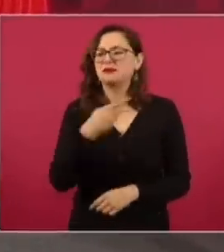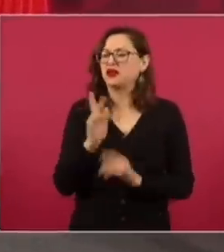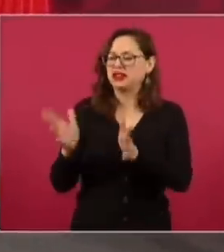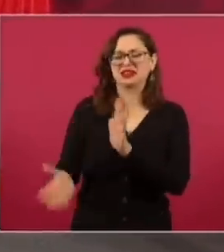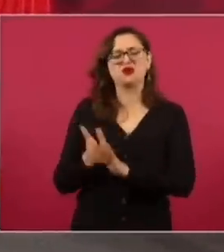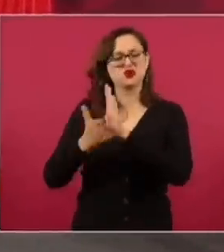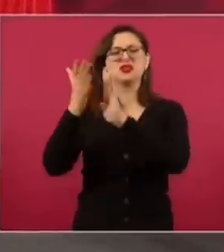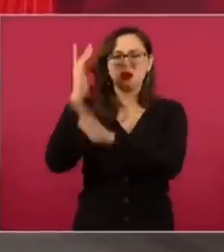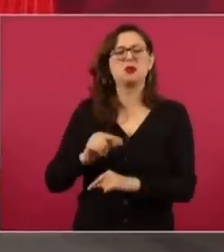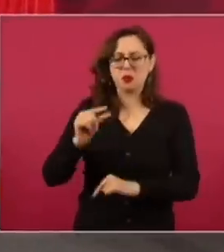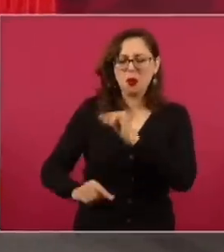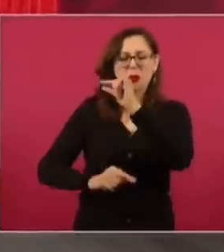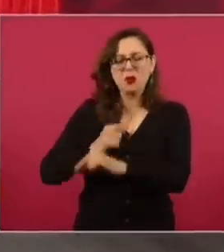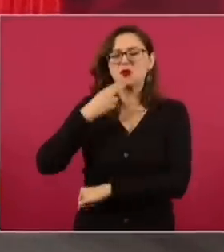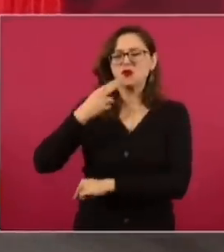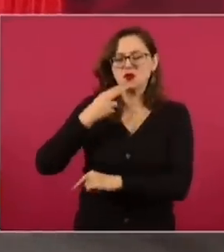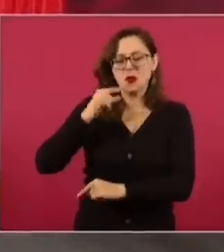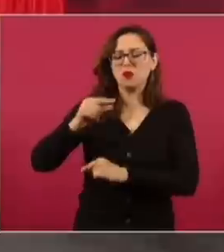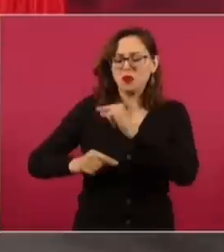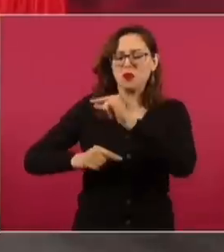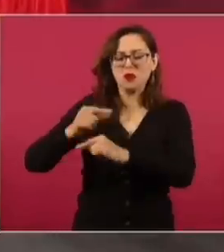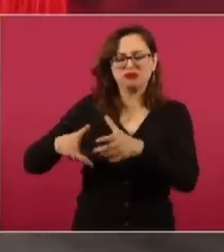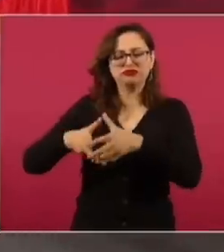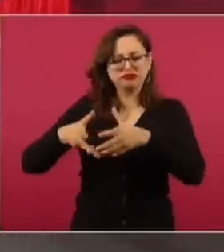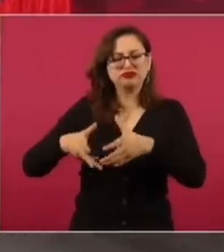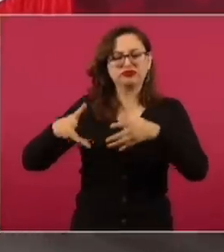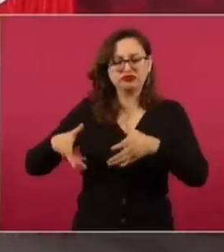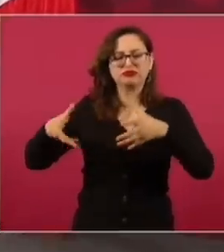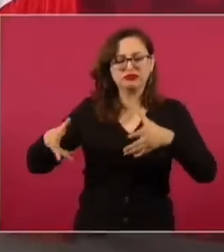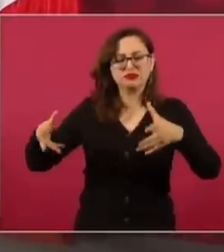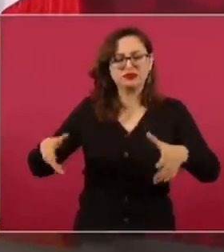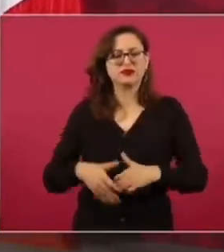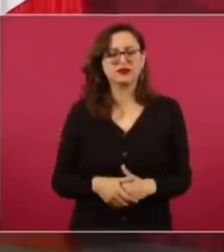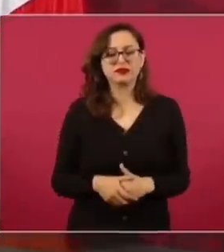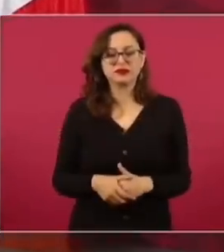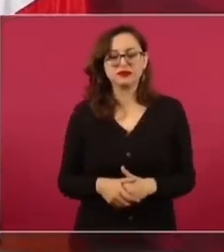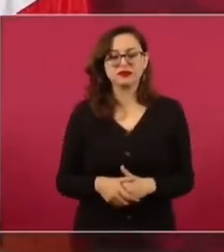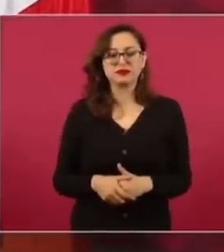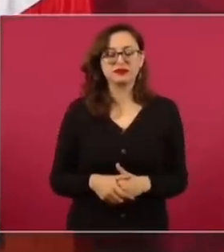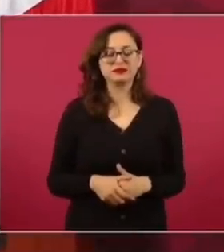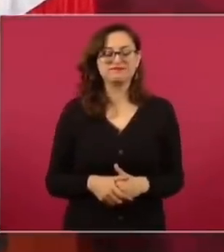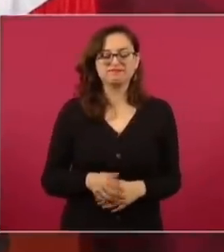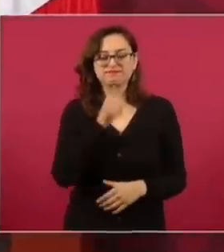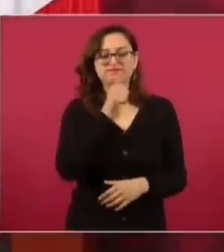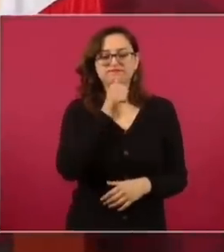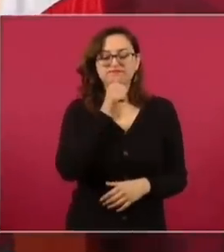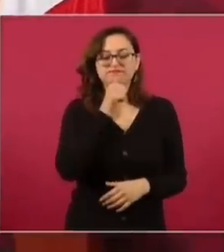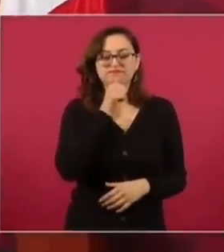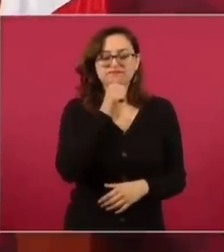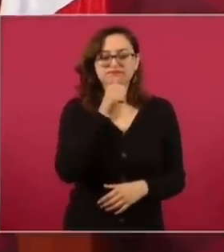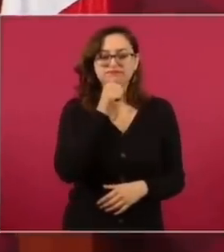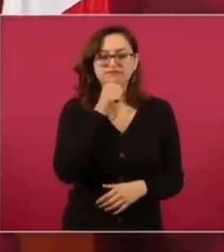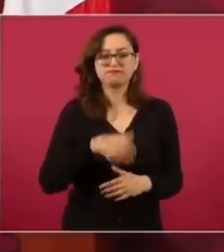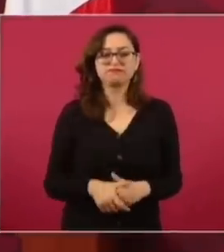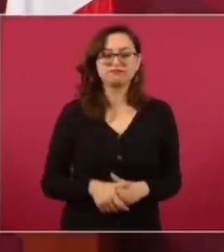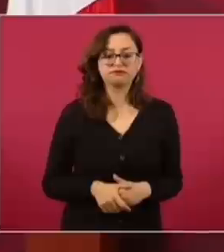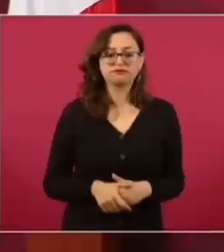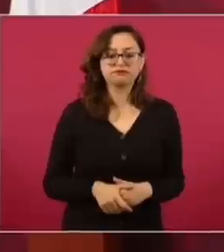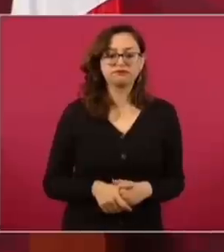y sí se usa, y cada vez se va a usar más, no, todavía, pero ya, cuando yo pueda, o es que no voy a